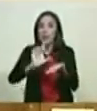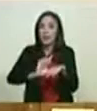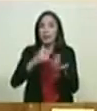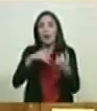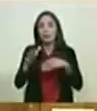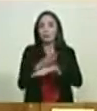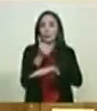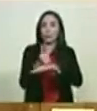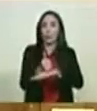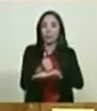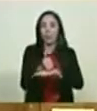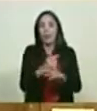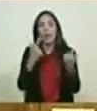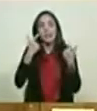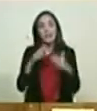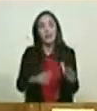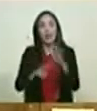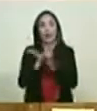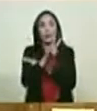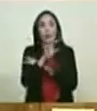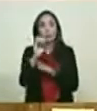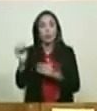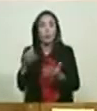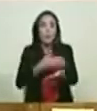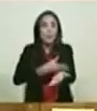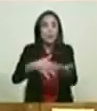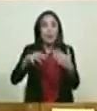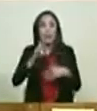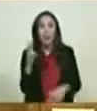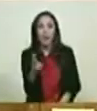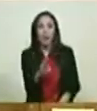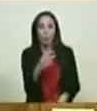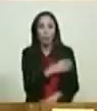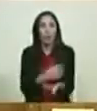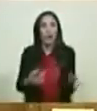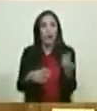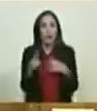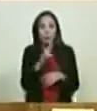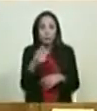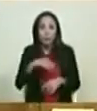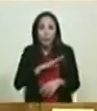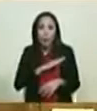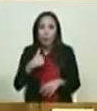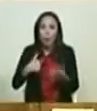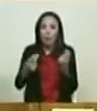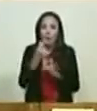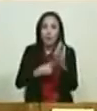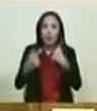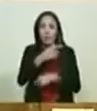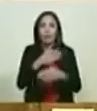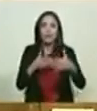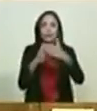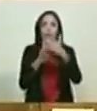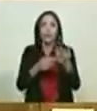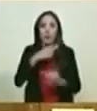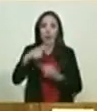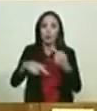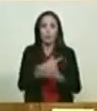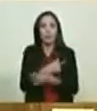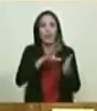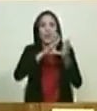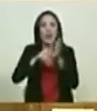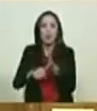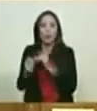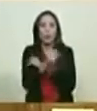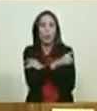a invertir más de 200 millones de euros para conspirar. Usan nuestro dinero para conspirar contra la revolución. Eso se llama ser ladrón,